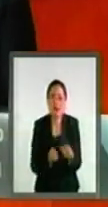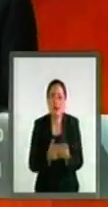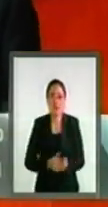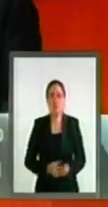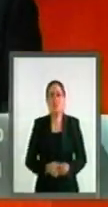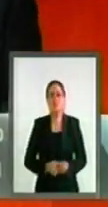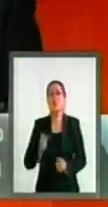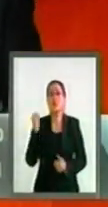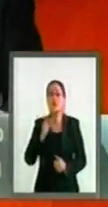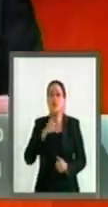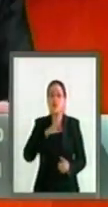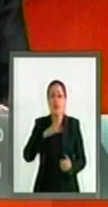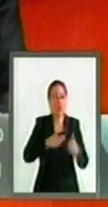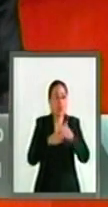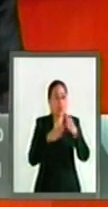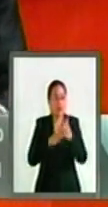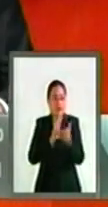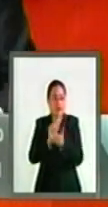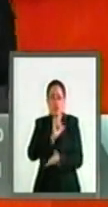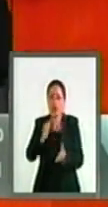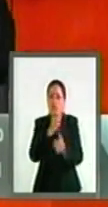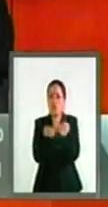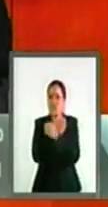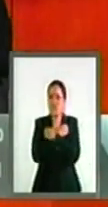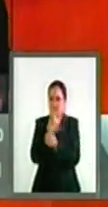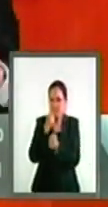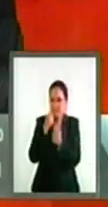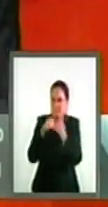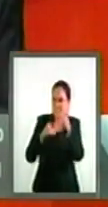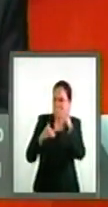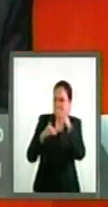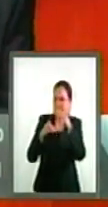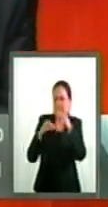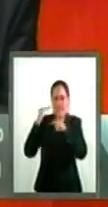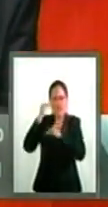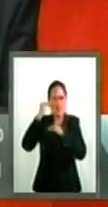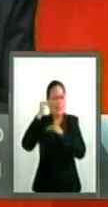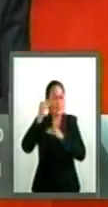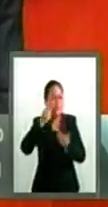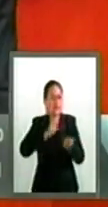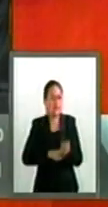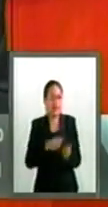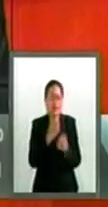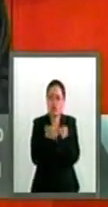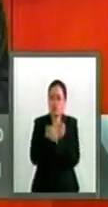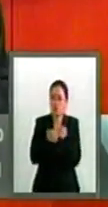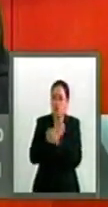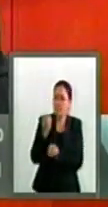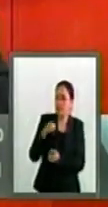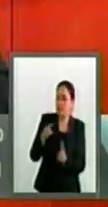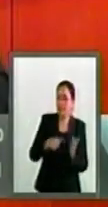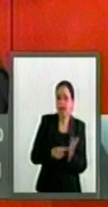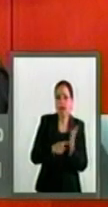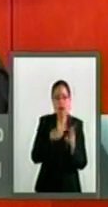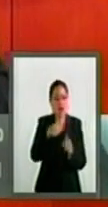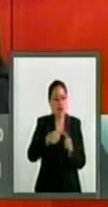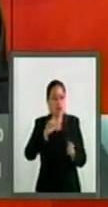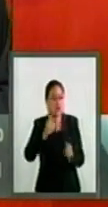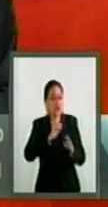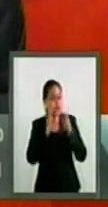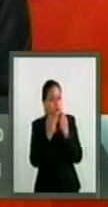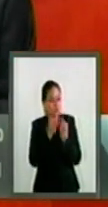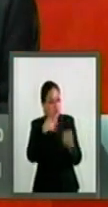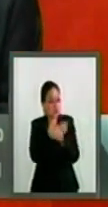Restringe el significado del derecho a la educación, refiriéndose únicamente a la educación obligatoria y no a otros procesos